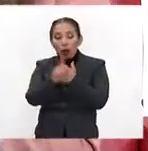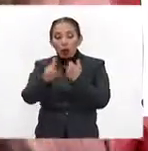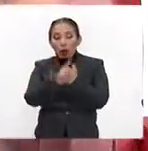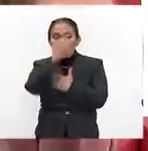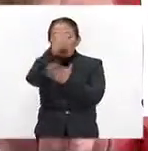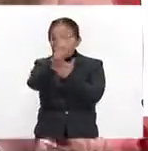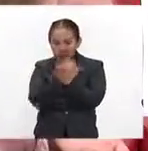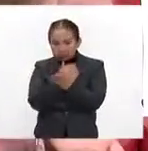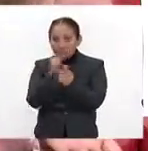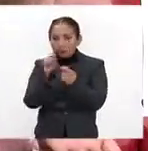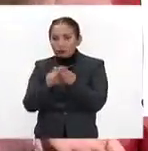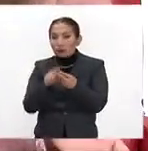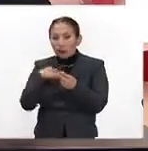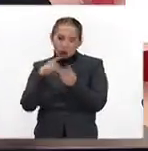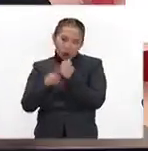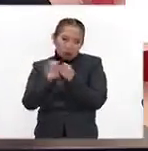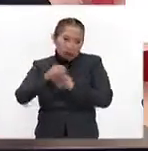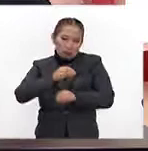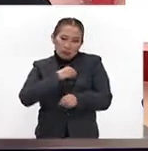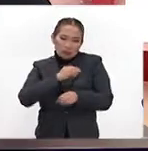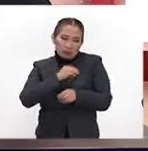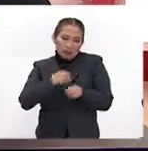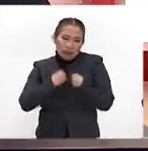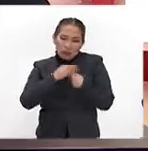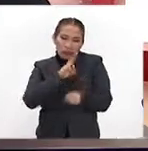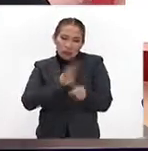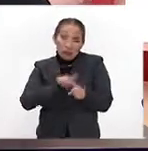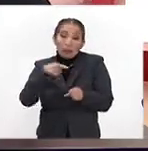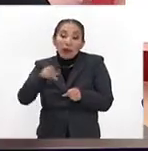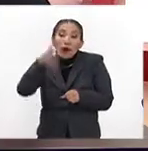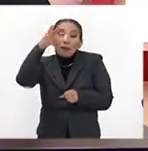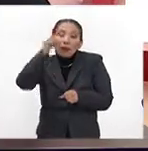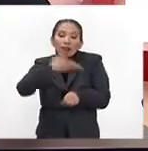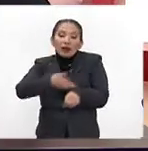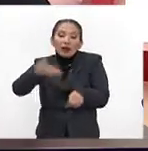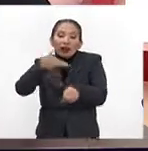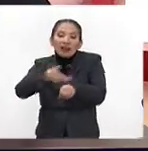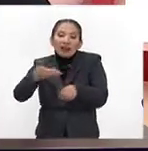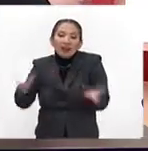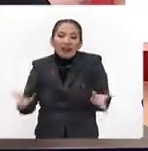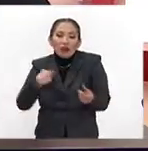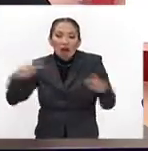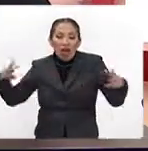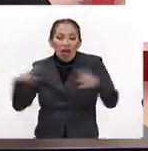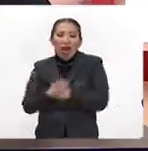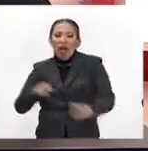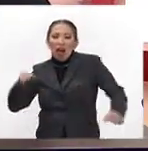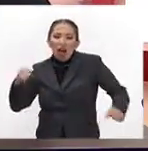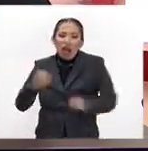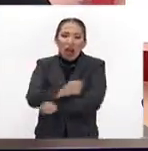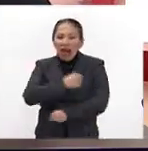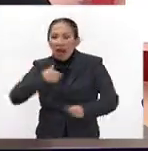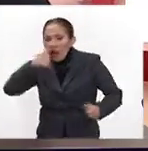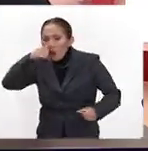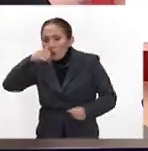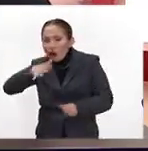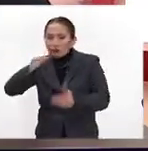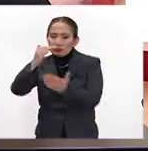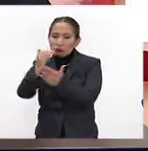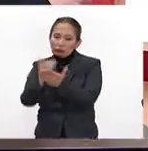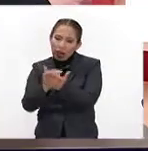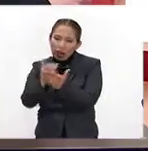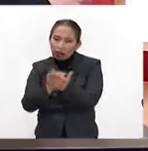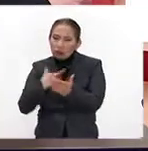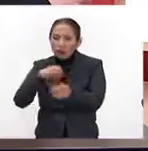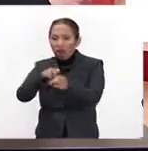disminuyan, el conflicto es parte de la vida, van a estar ahí, pero que aprendan a resolverlos. Que no haya golpes, que haya una baja de violencia, que ya